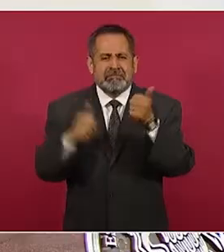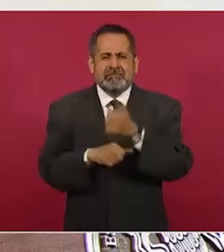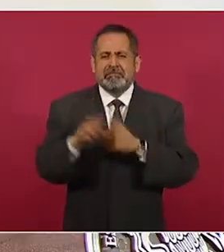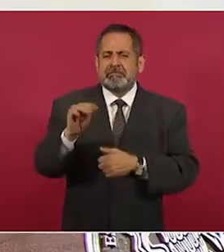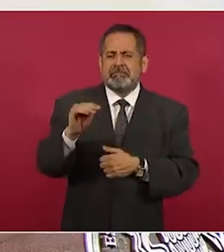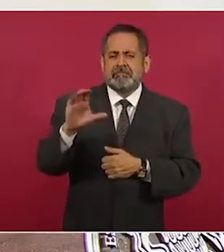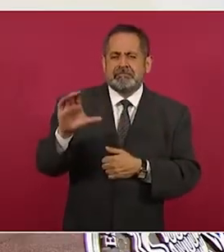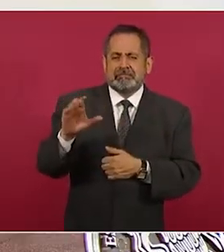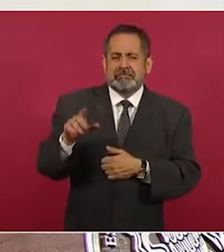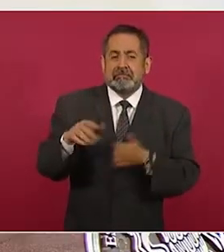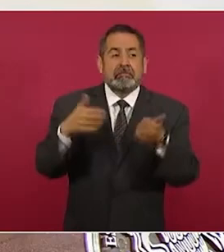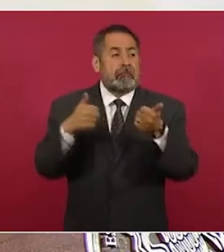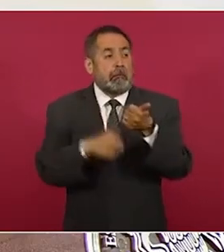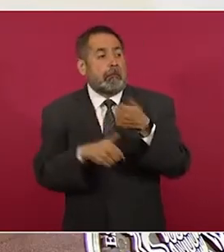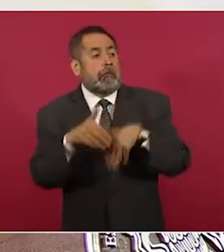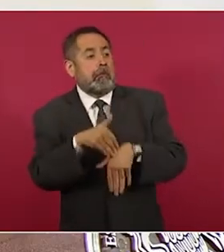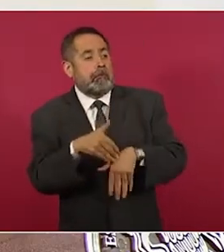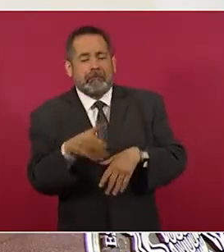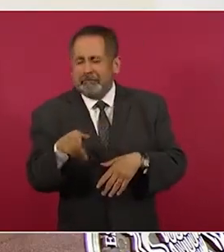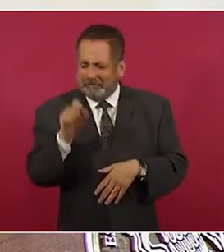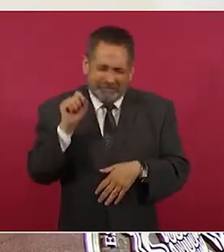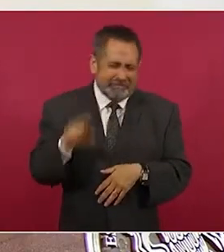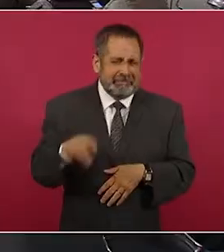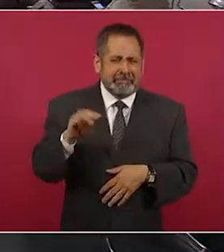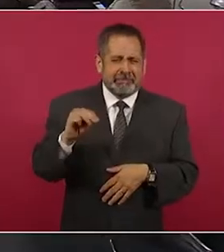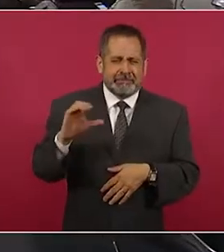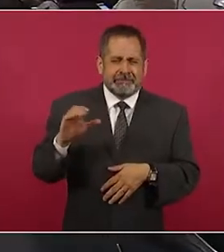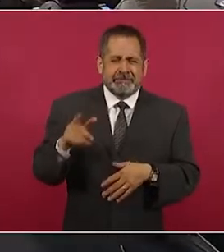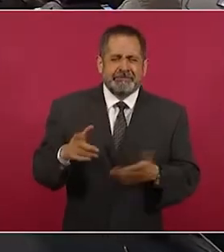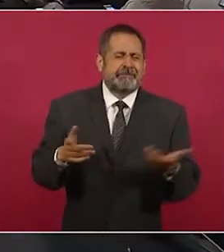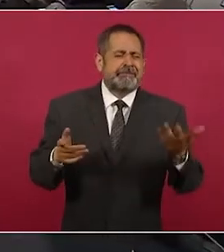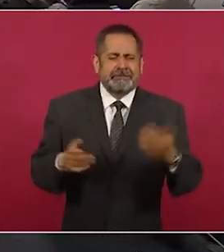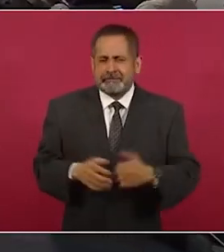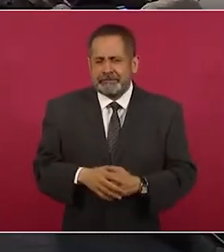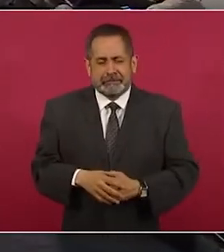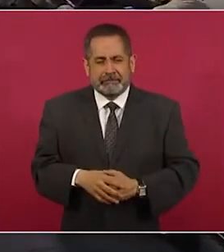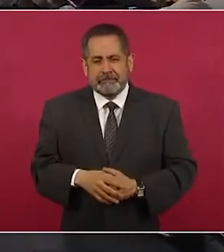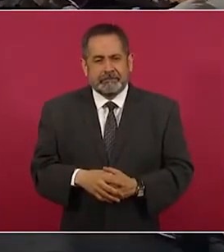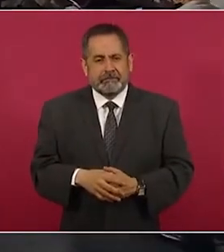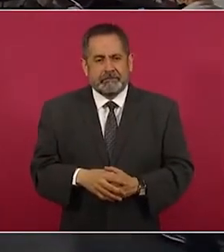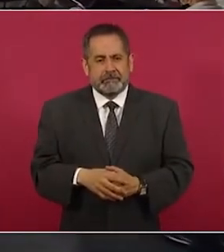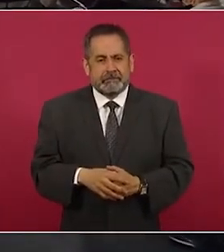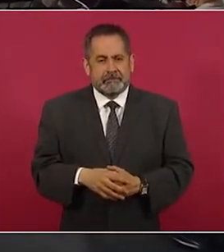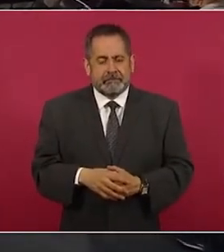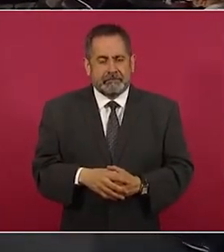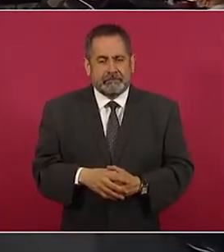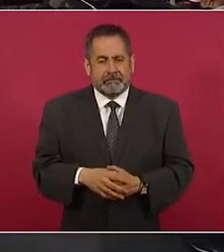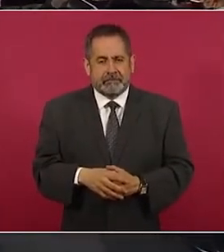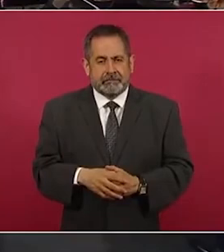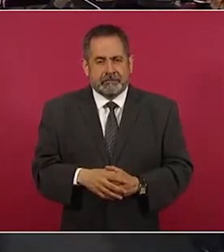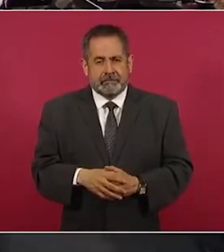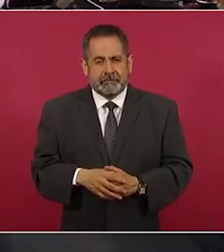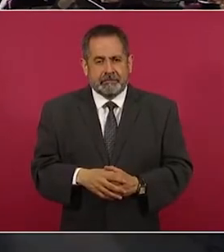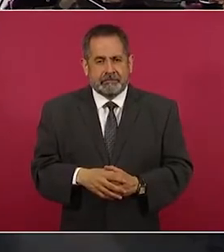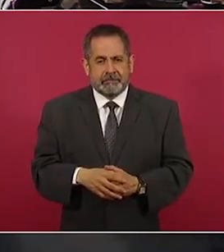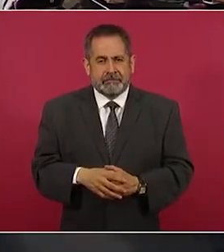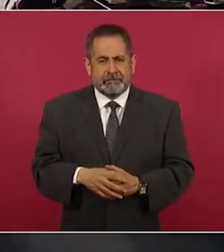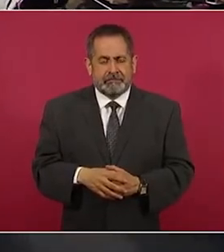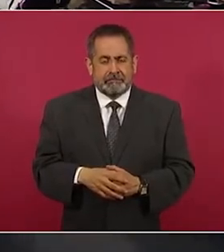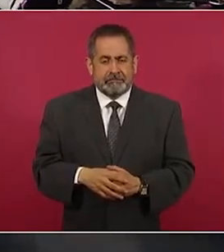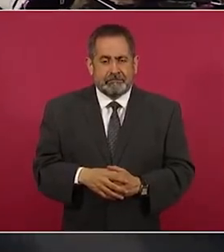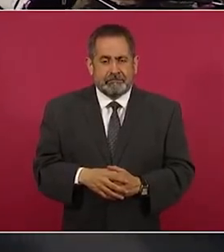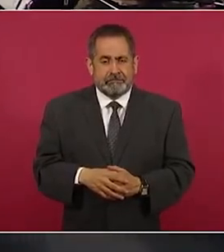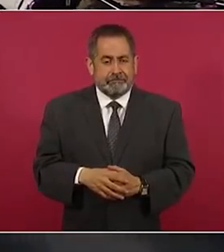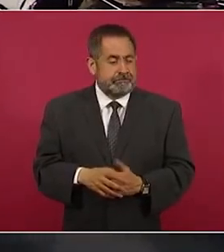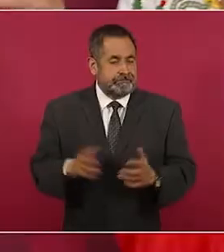Ciudadano, ya se terminó